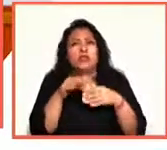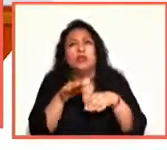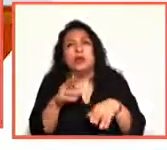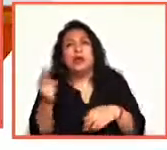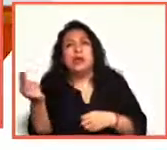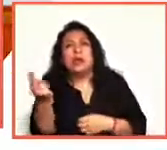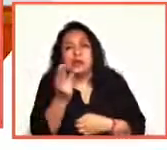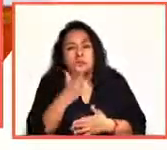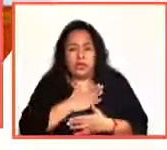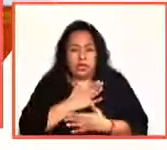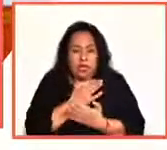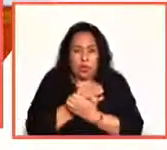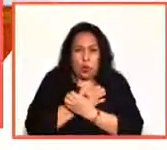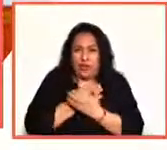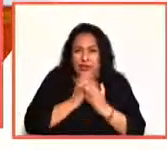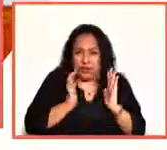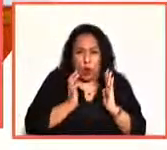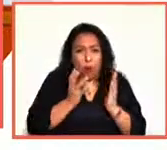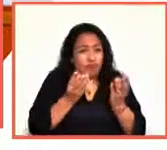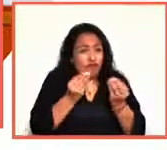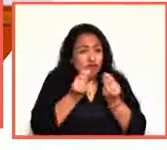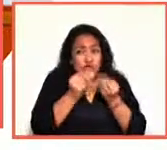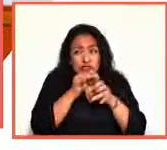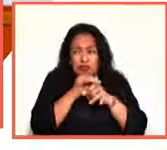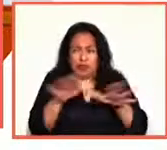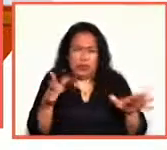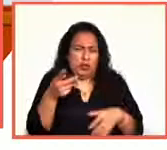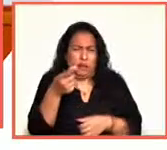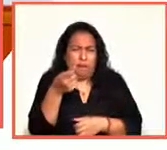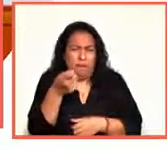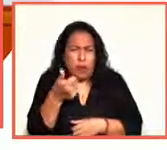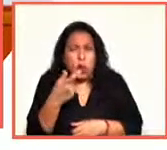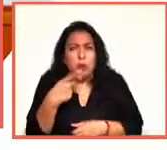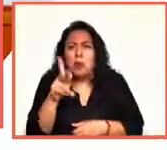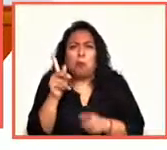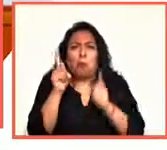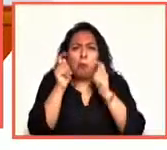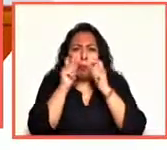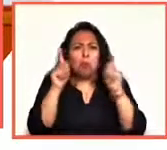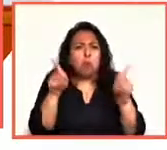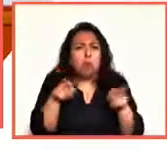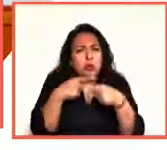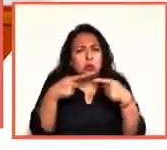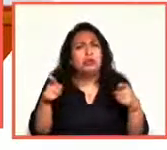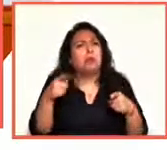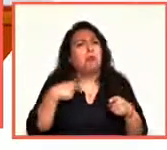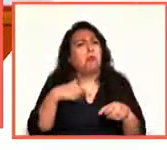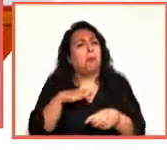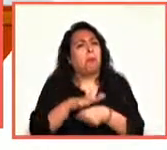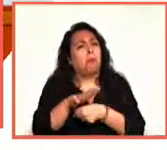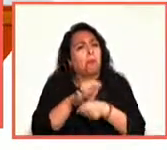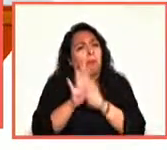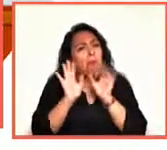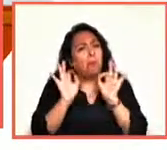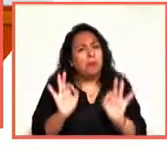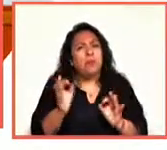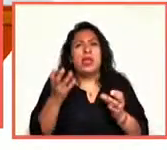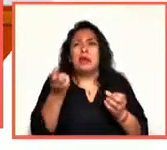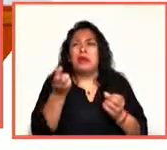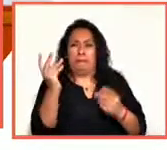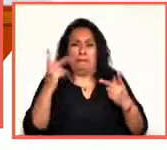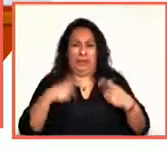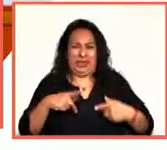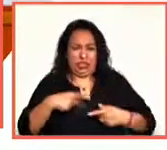educación, poco documentada, pero que te bastaba con la música verbal. A muchas personas esta parte de la poesía